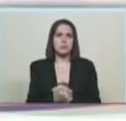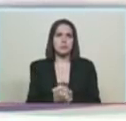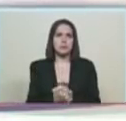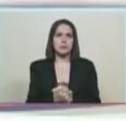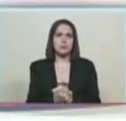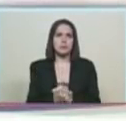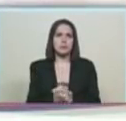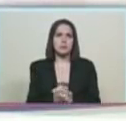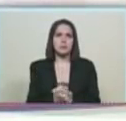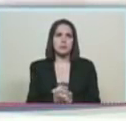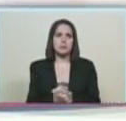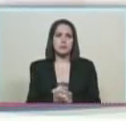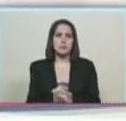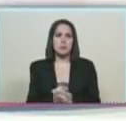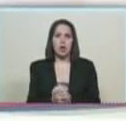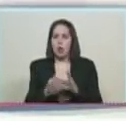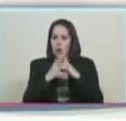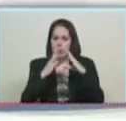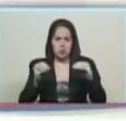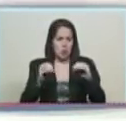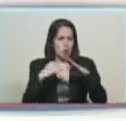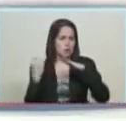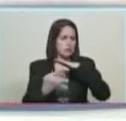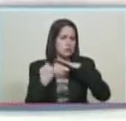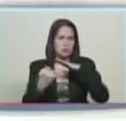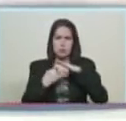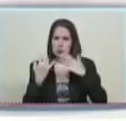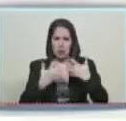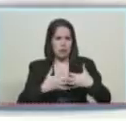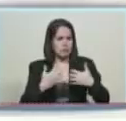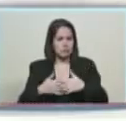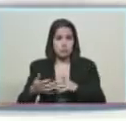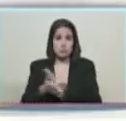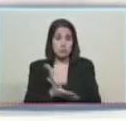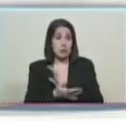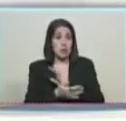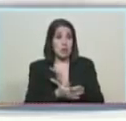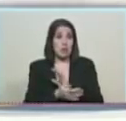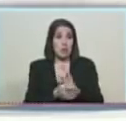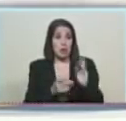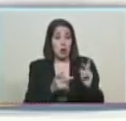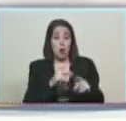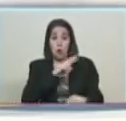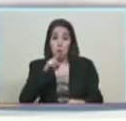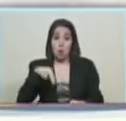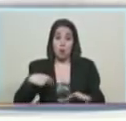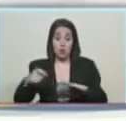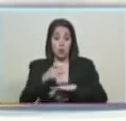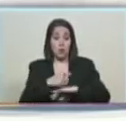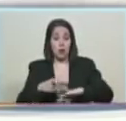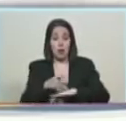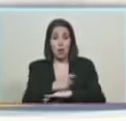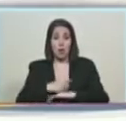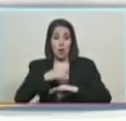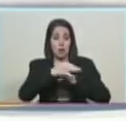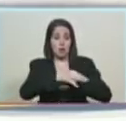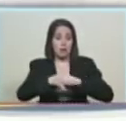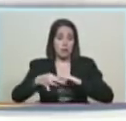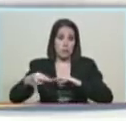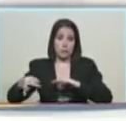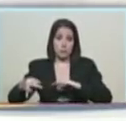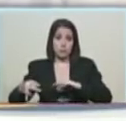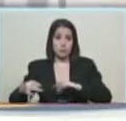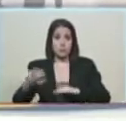que tienen que ver con el Ministerio de Ecología, nuestros gobernadores, gobernadoras en las regiones,